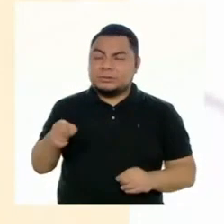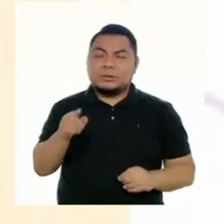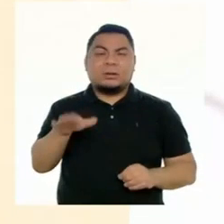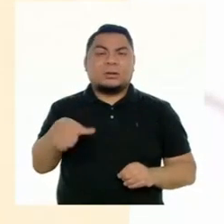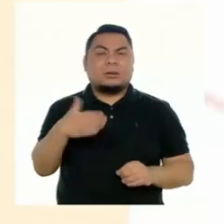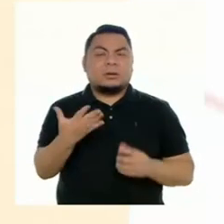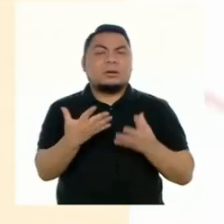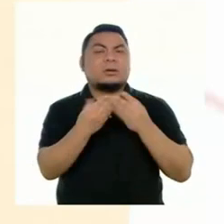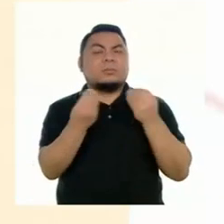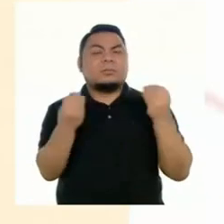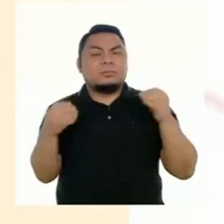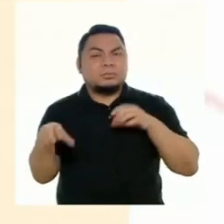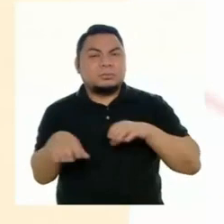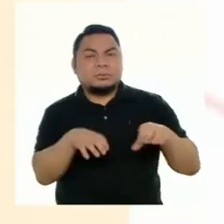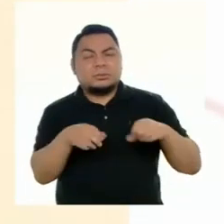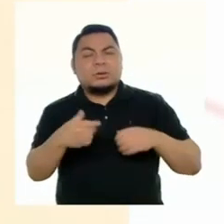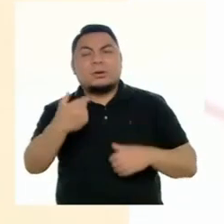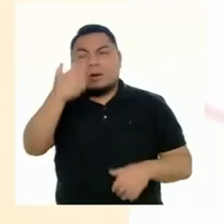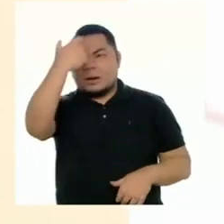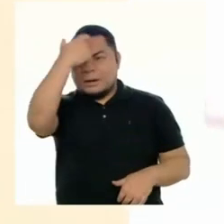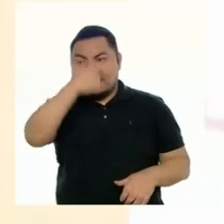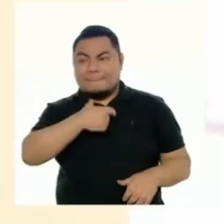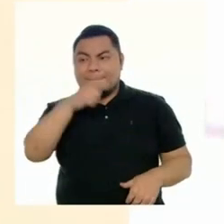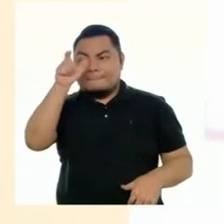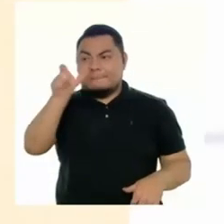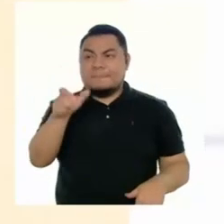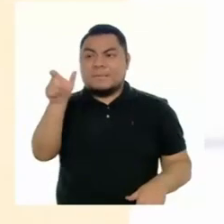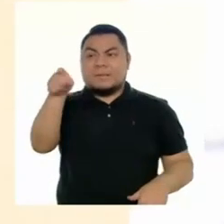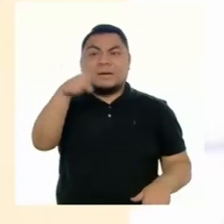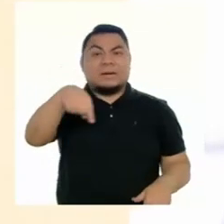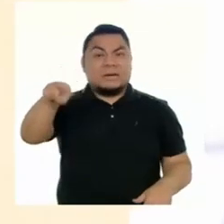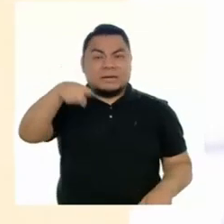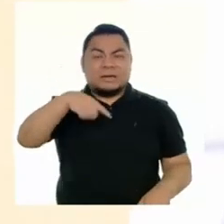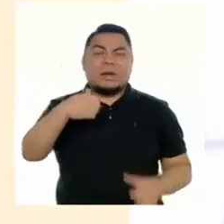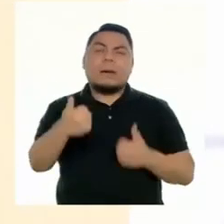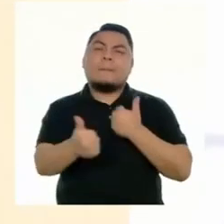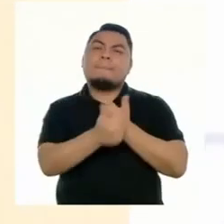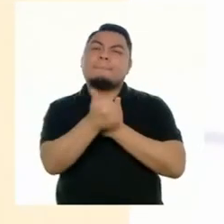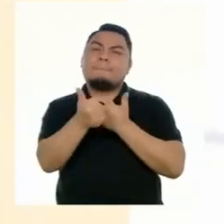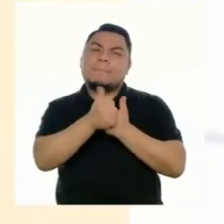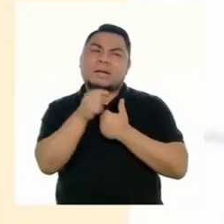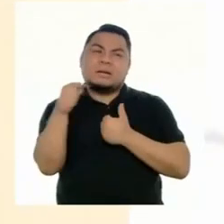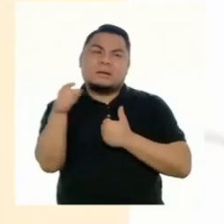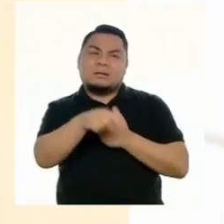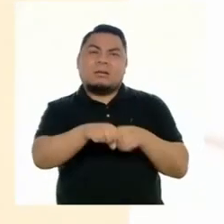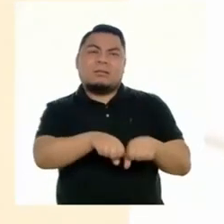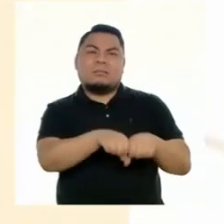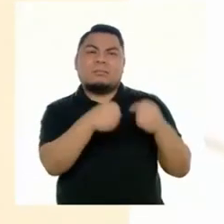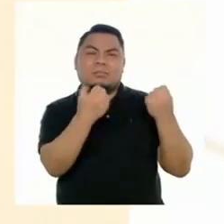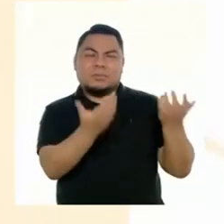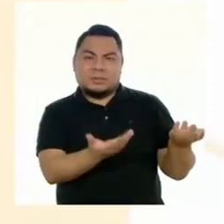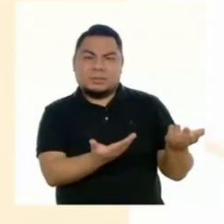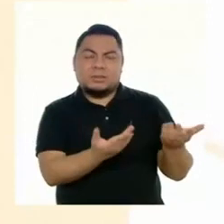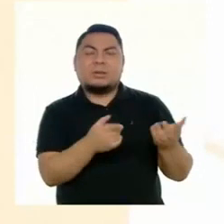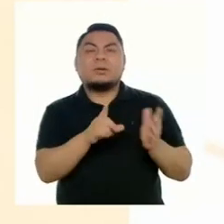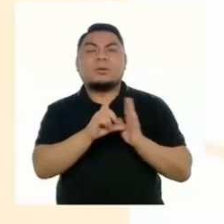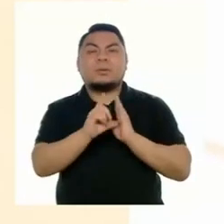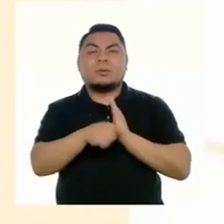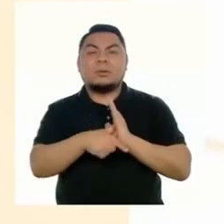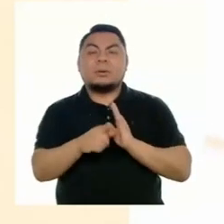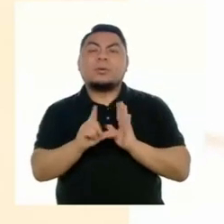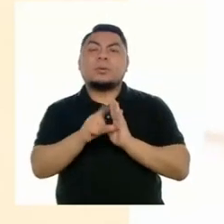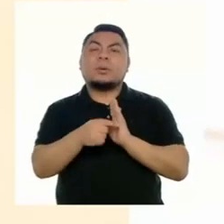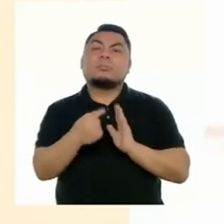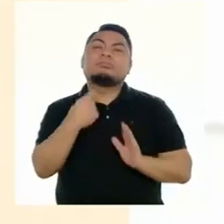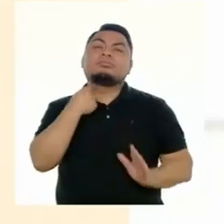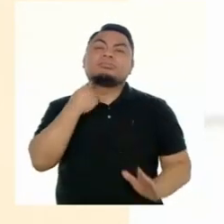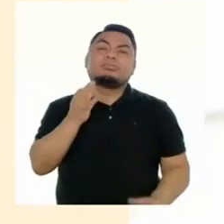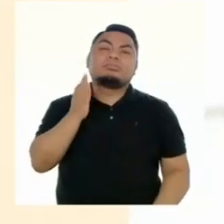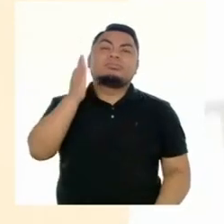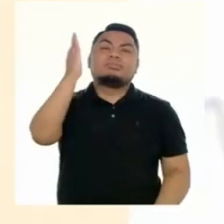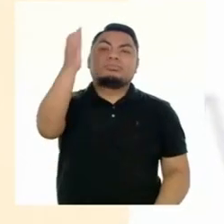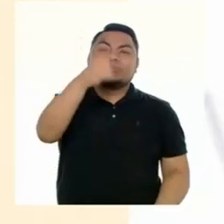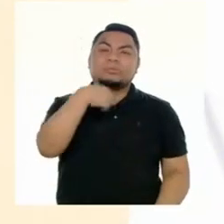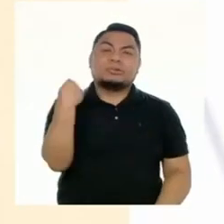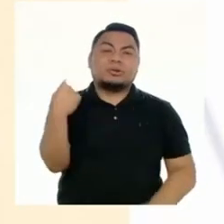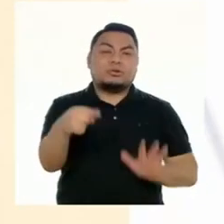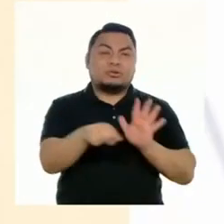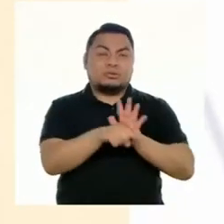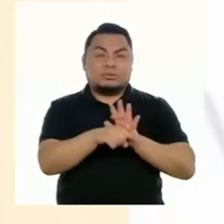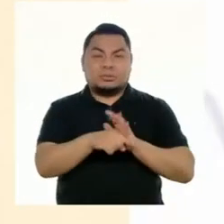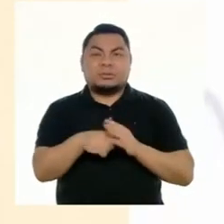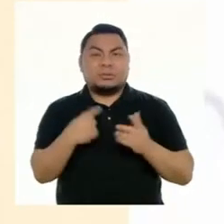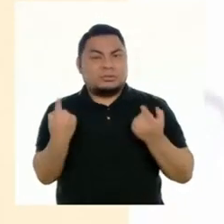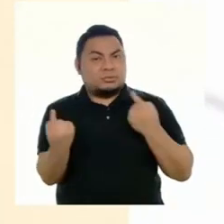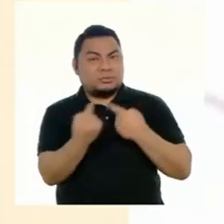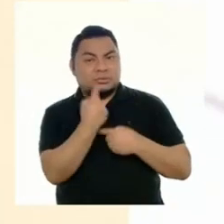es que hay muchas actividades humanas que representan un riesgo para la biodiversidad, lo que traería muchas consecuencias negativas para